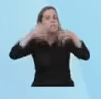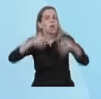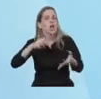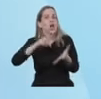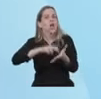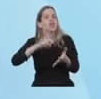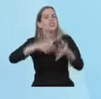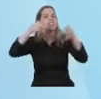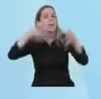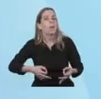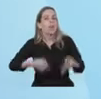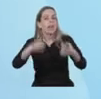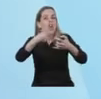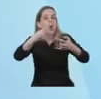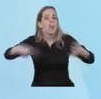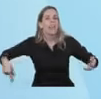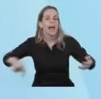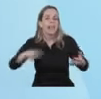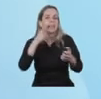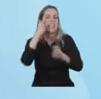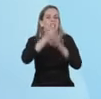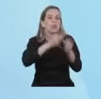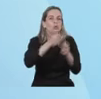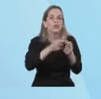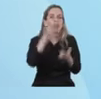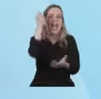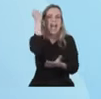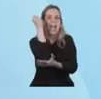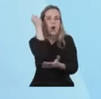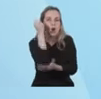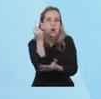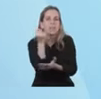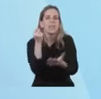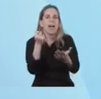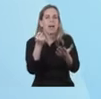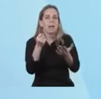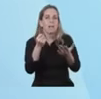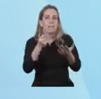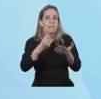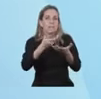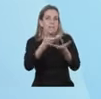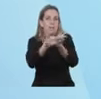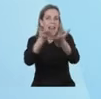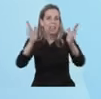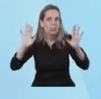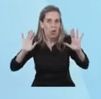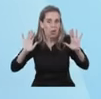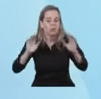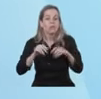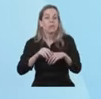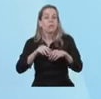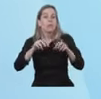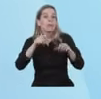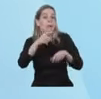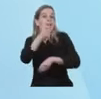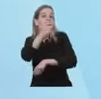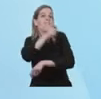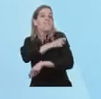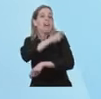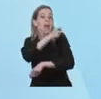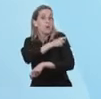de la economía, puedan llegar a todos los sectores. La vacunación permite vislumbrar